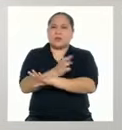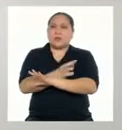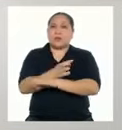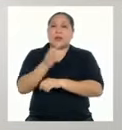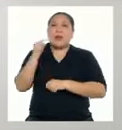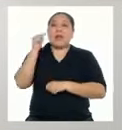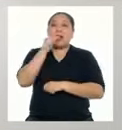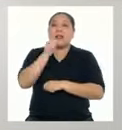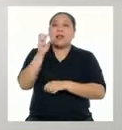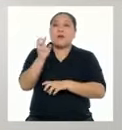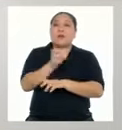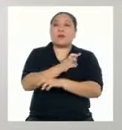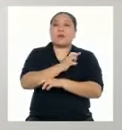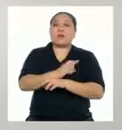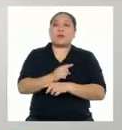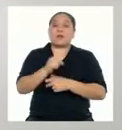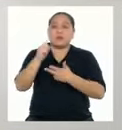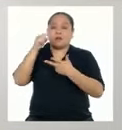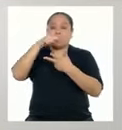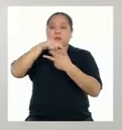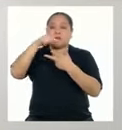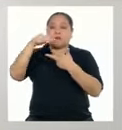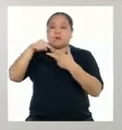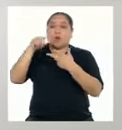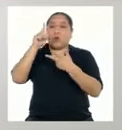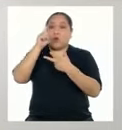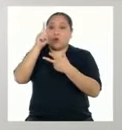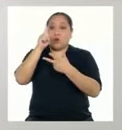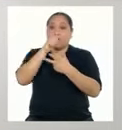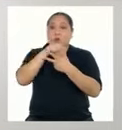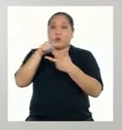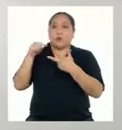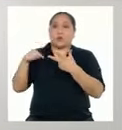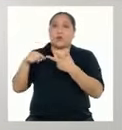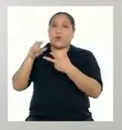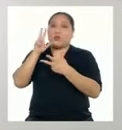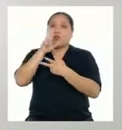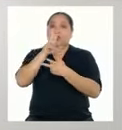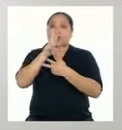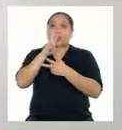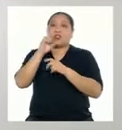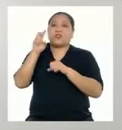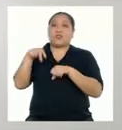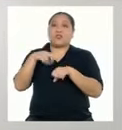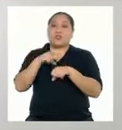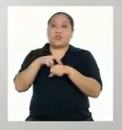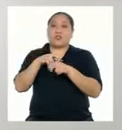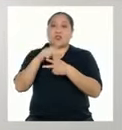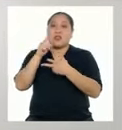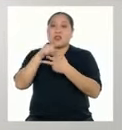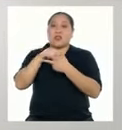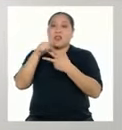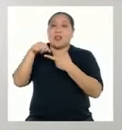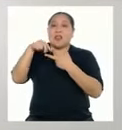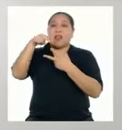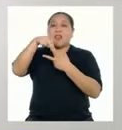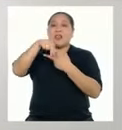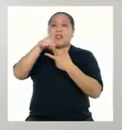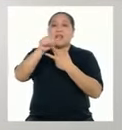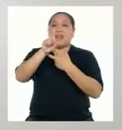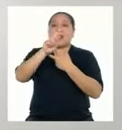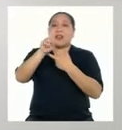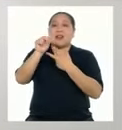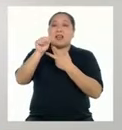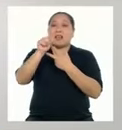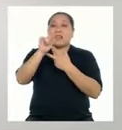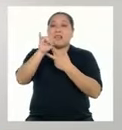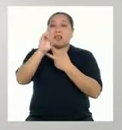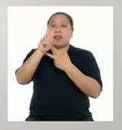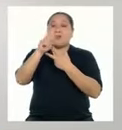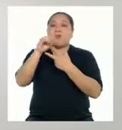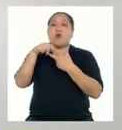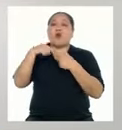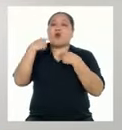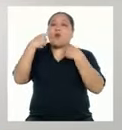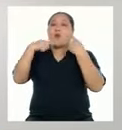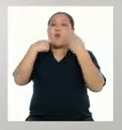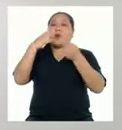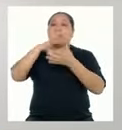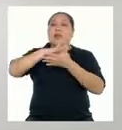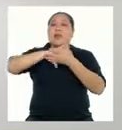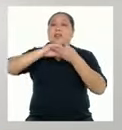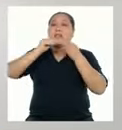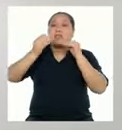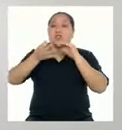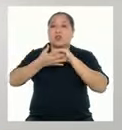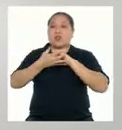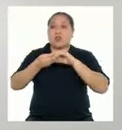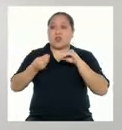poesía es uno de los tres géneros literarios tradicionales Tenemos el narrativo Que cuenta una historia